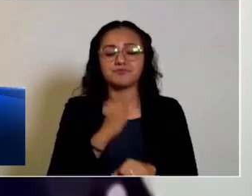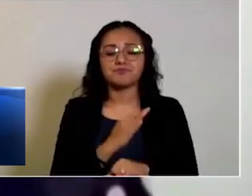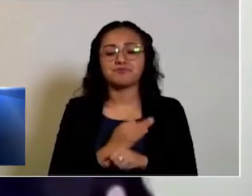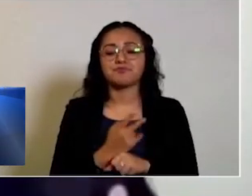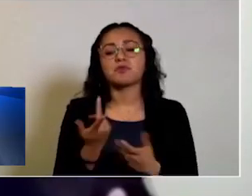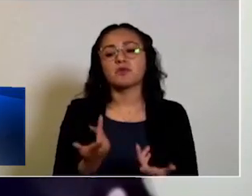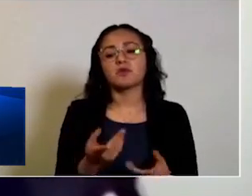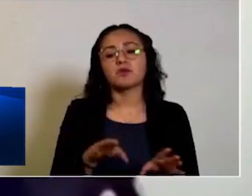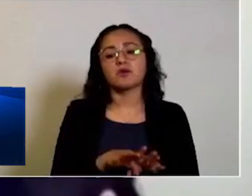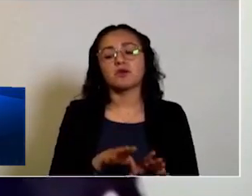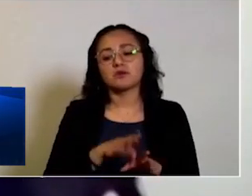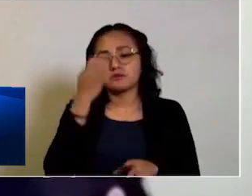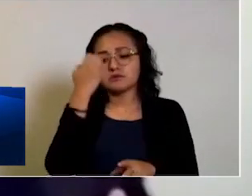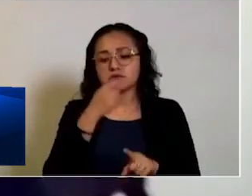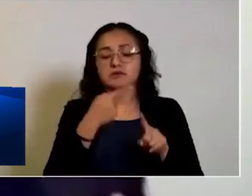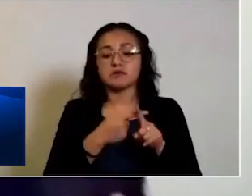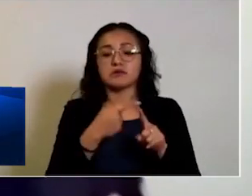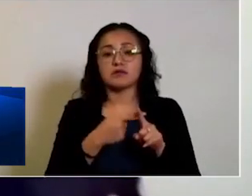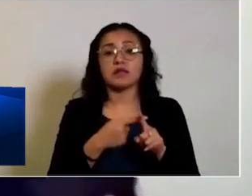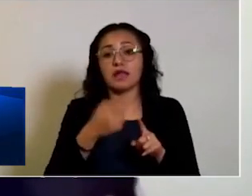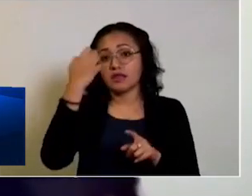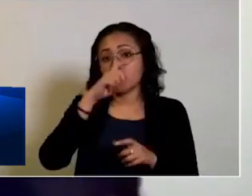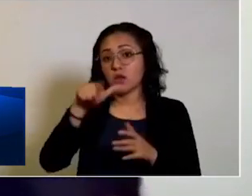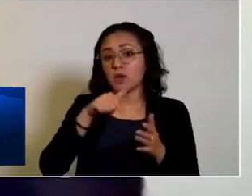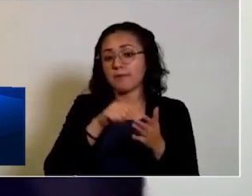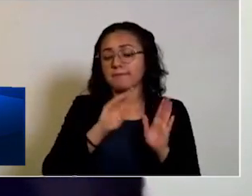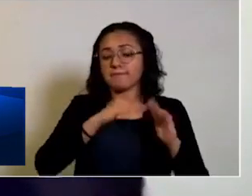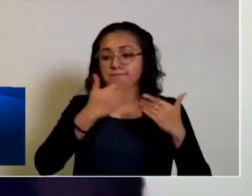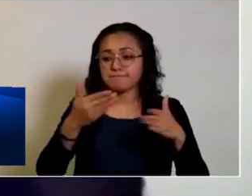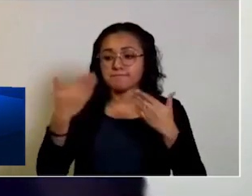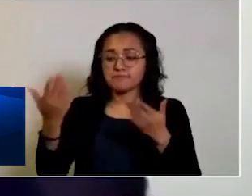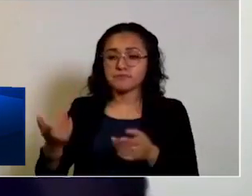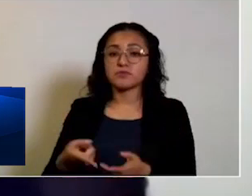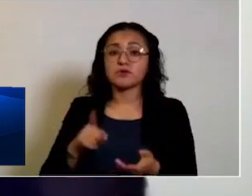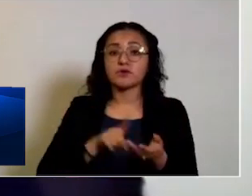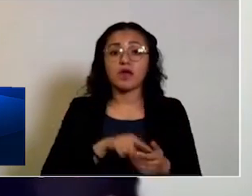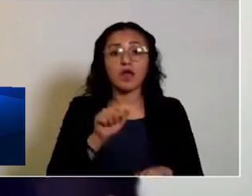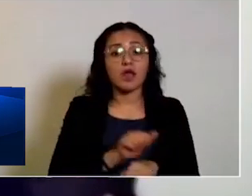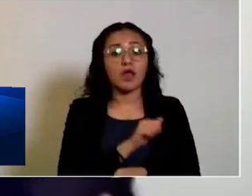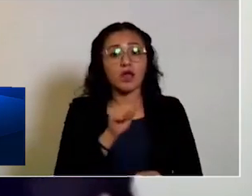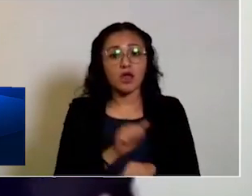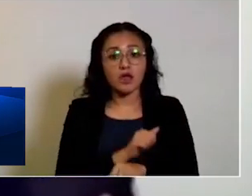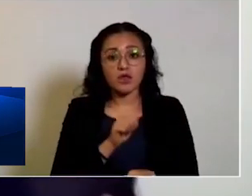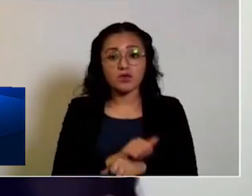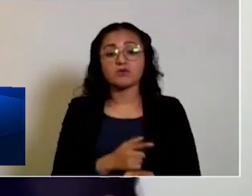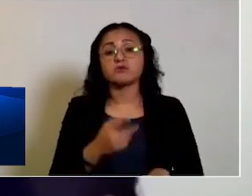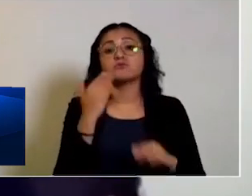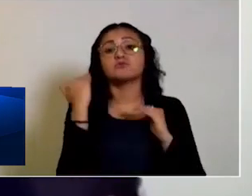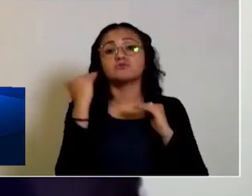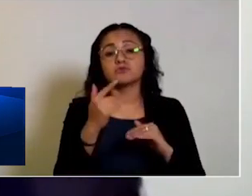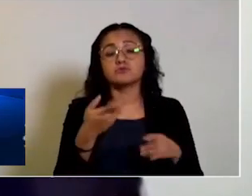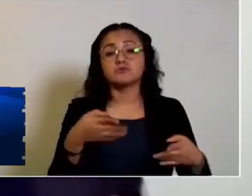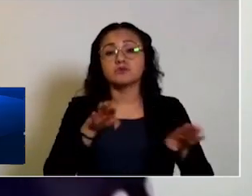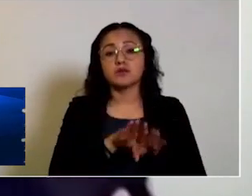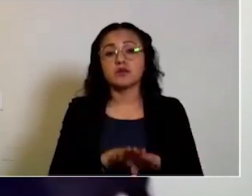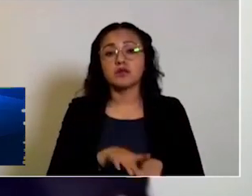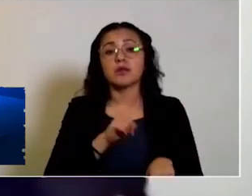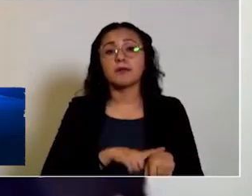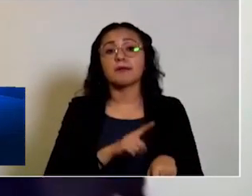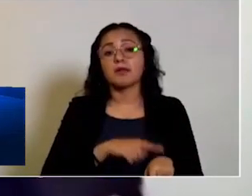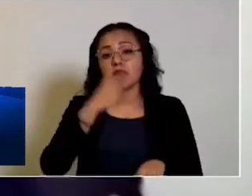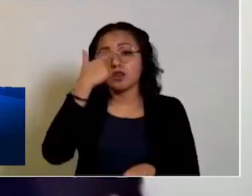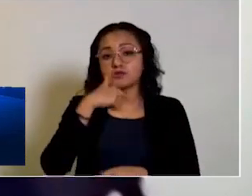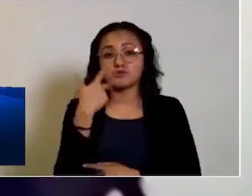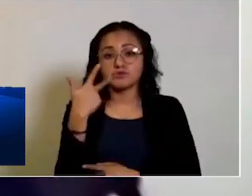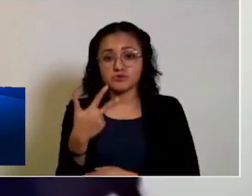Autoexperiencias. Las experiencias en espacios abiertos desde el interior de los vehículos operarán con un horario de cierre a las 20